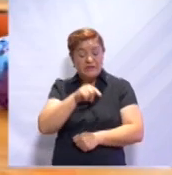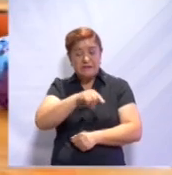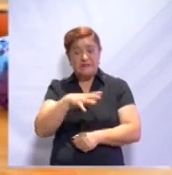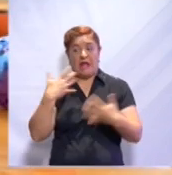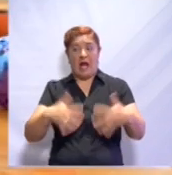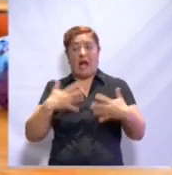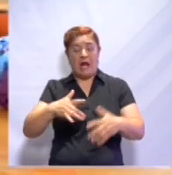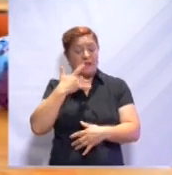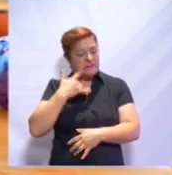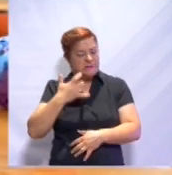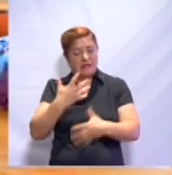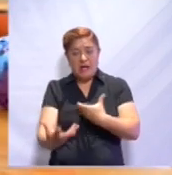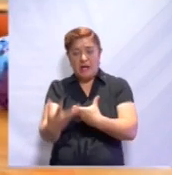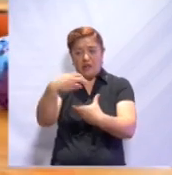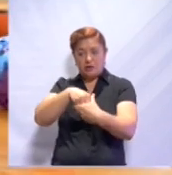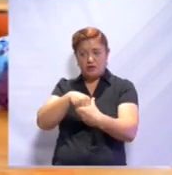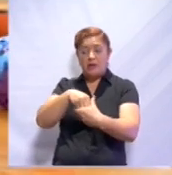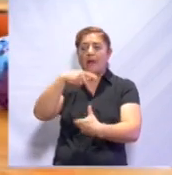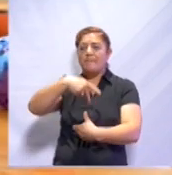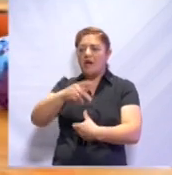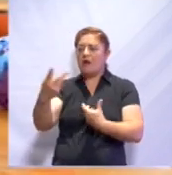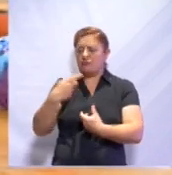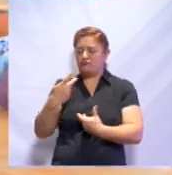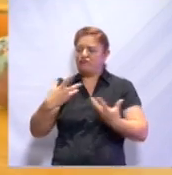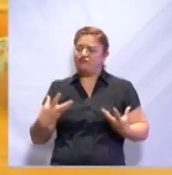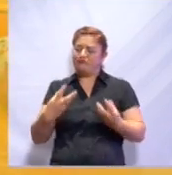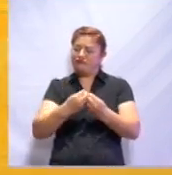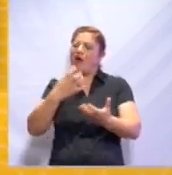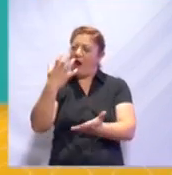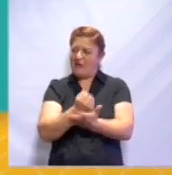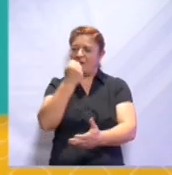lograr la inclusión. Sin embargo, juntas lo lograremos.